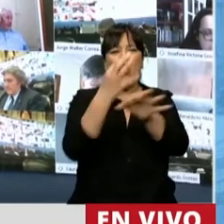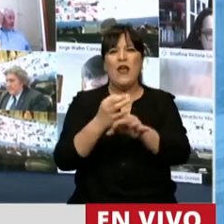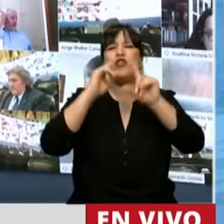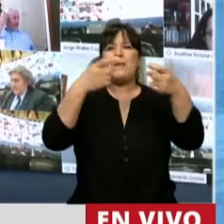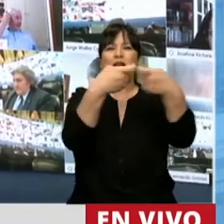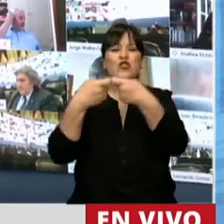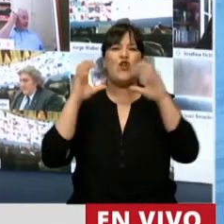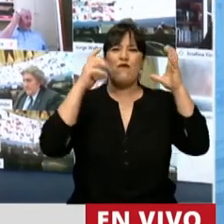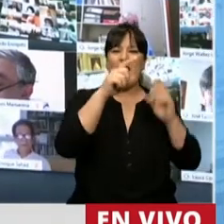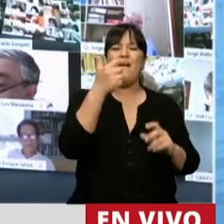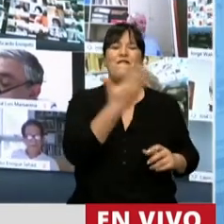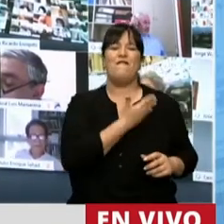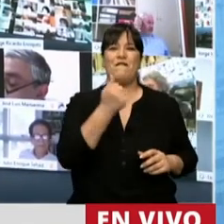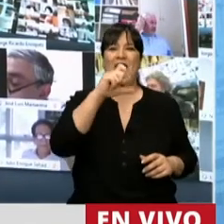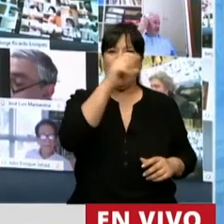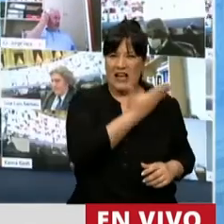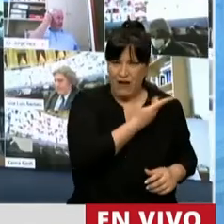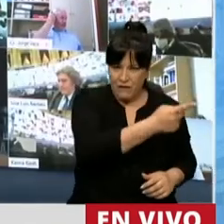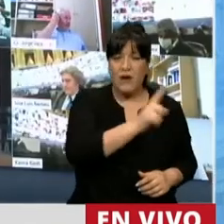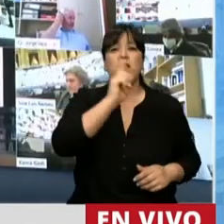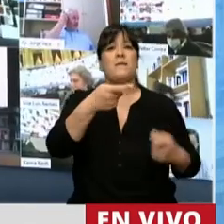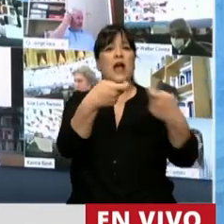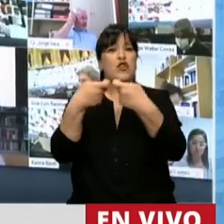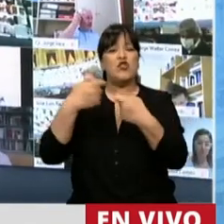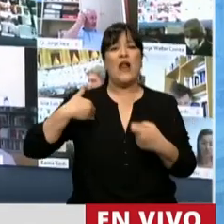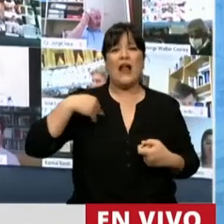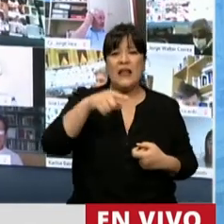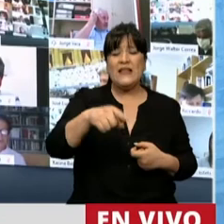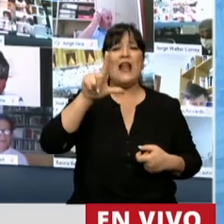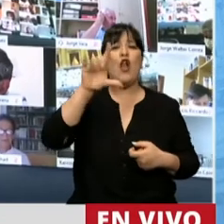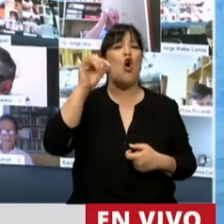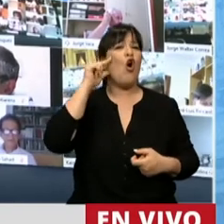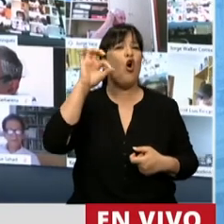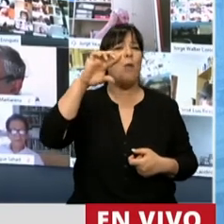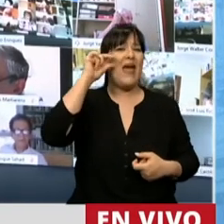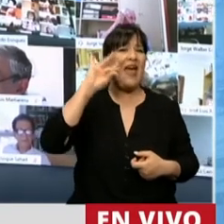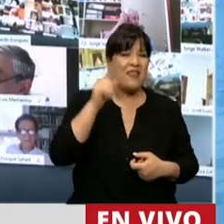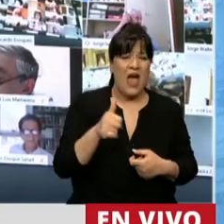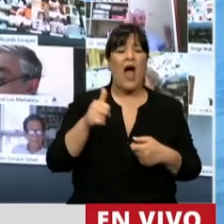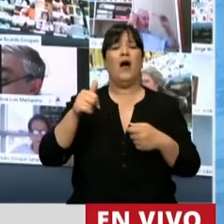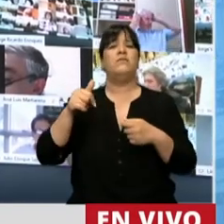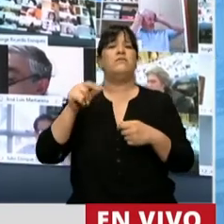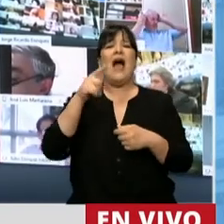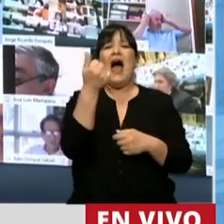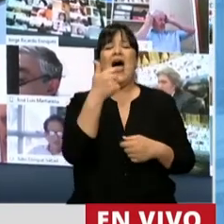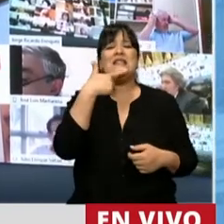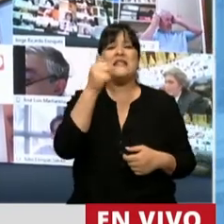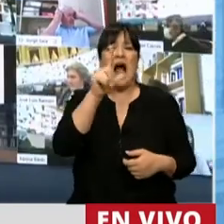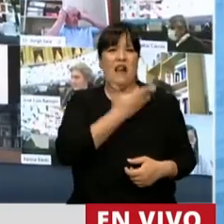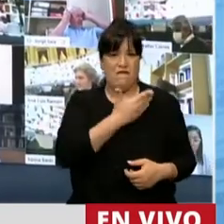Fonoaudiólogos, AFACAF, a la Asociación Argentina de Logopedia, Foniatría y Audiología, ASALFA,